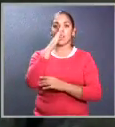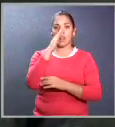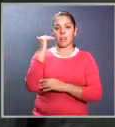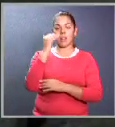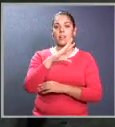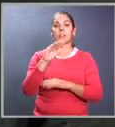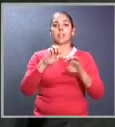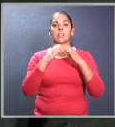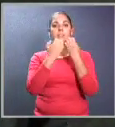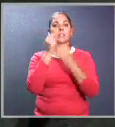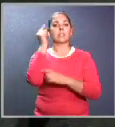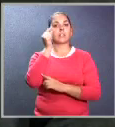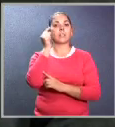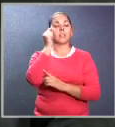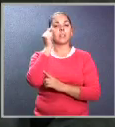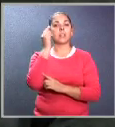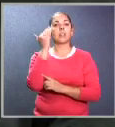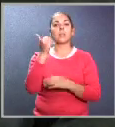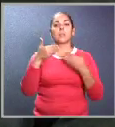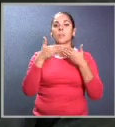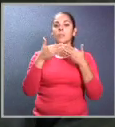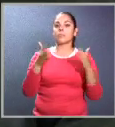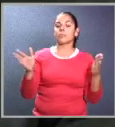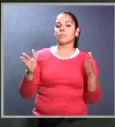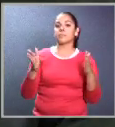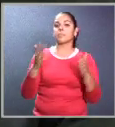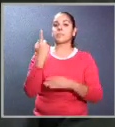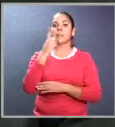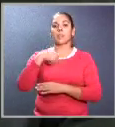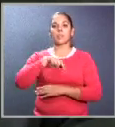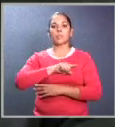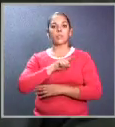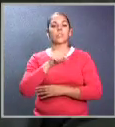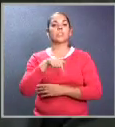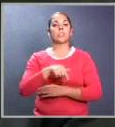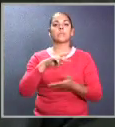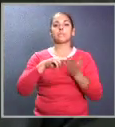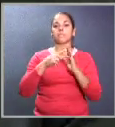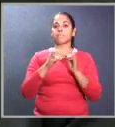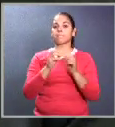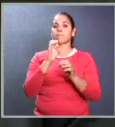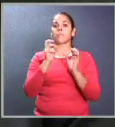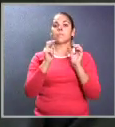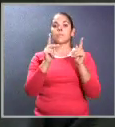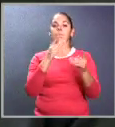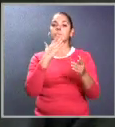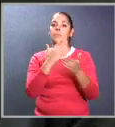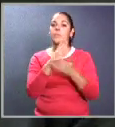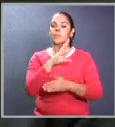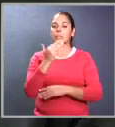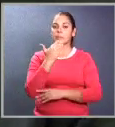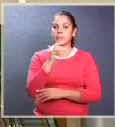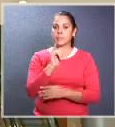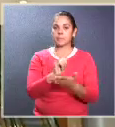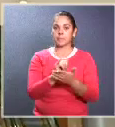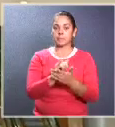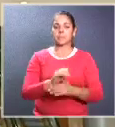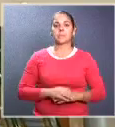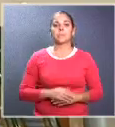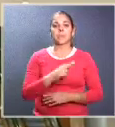Laura, a todo el equipo de gobierno por la apertura que han hecho. Para nosotros esta es una gran oportunidad y agradecidos por eso.